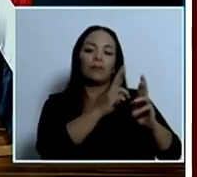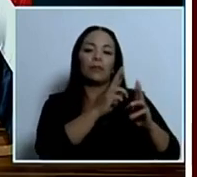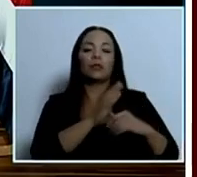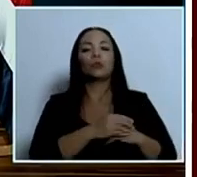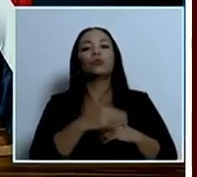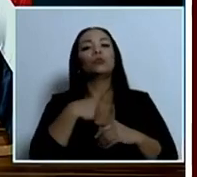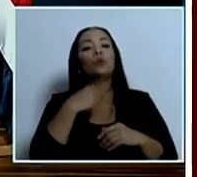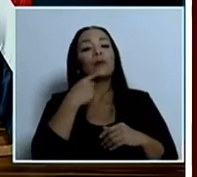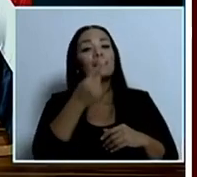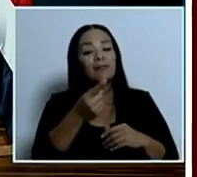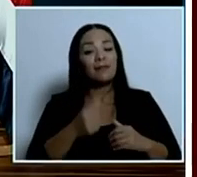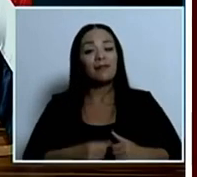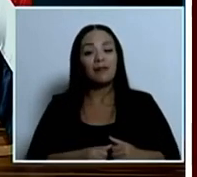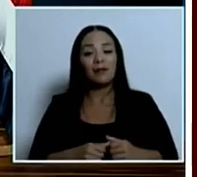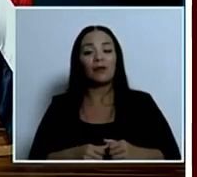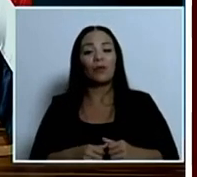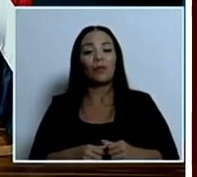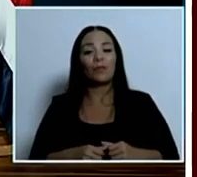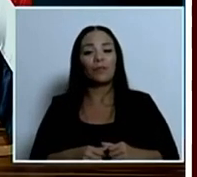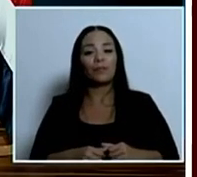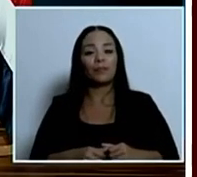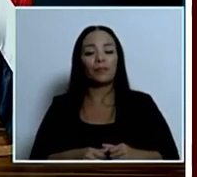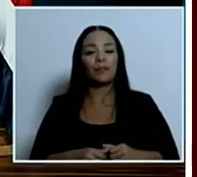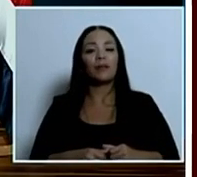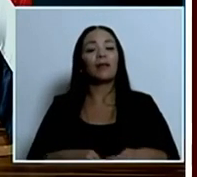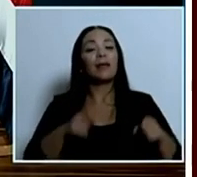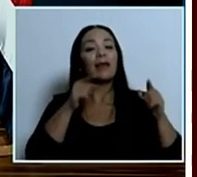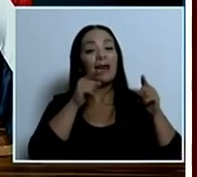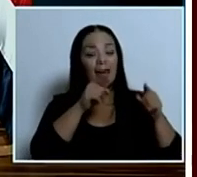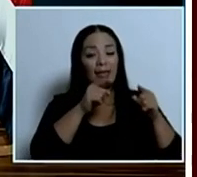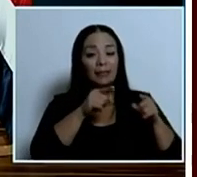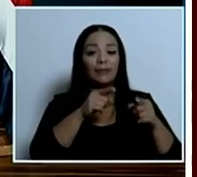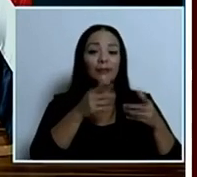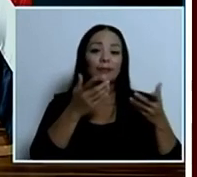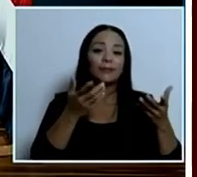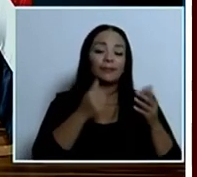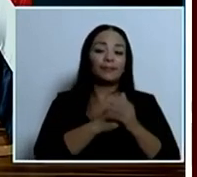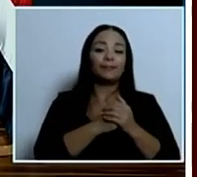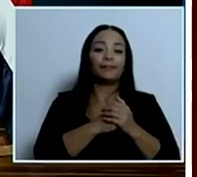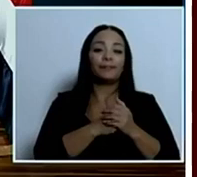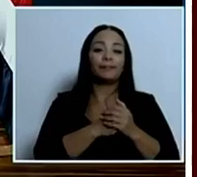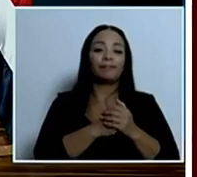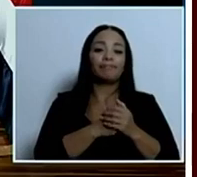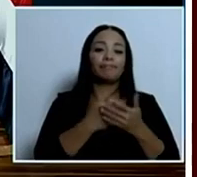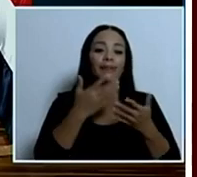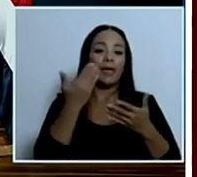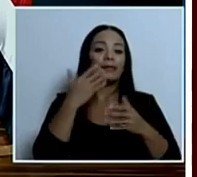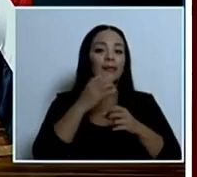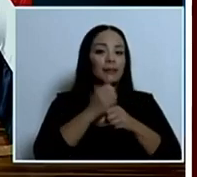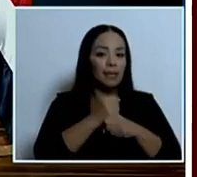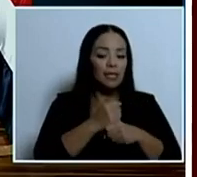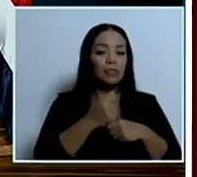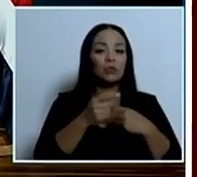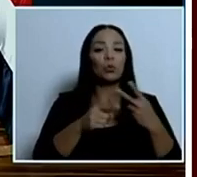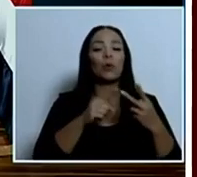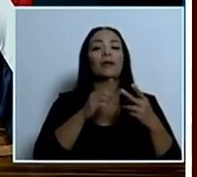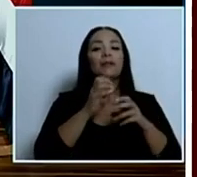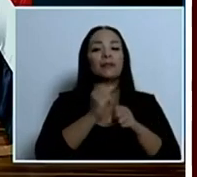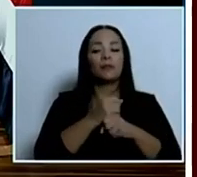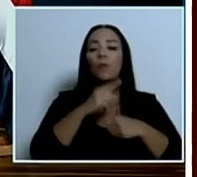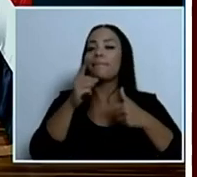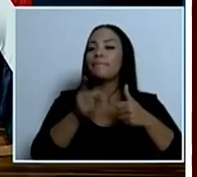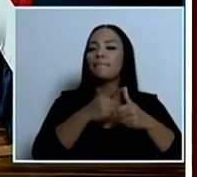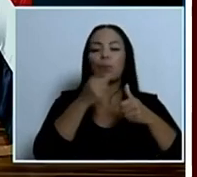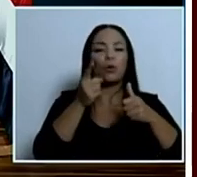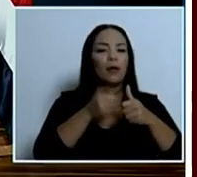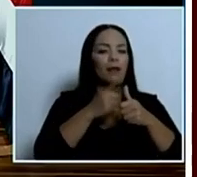diría es que eso se hizo, se está haciendo la prioridad absoluta,